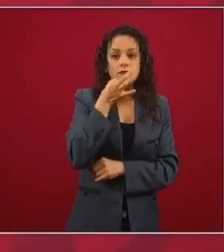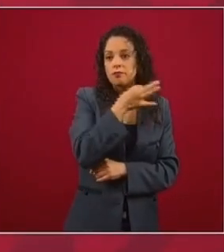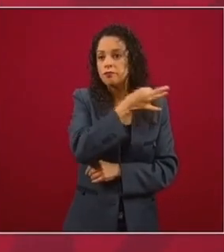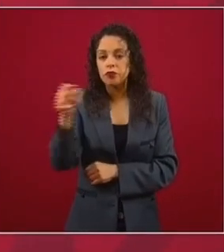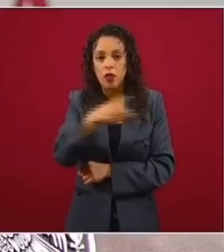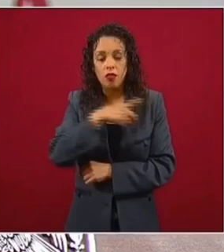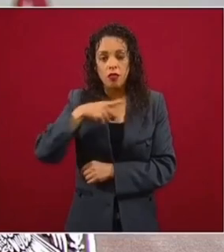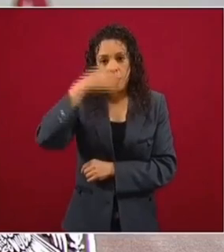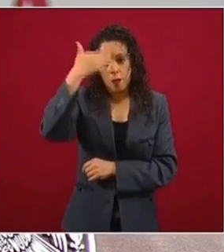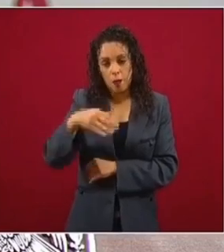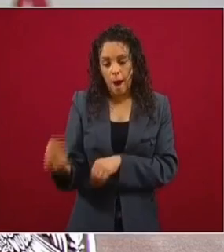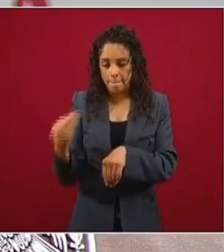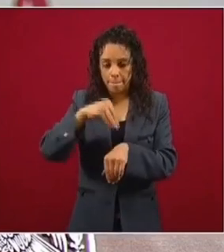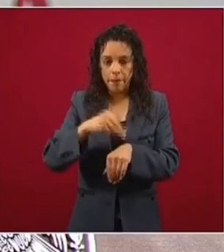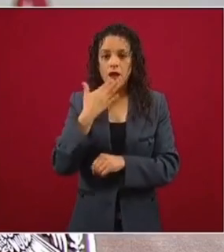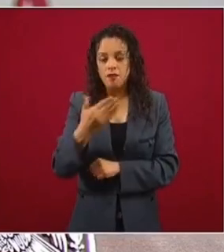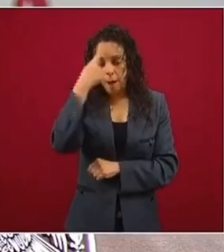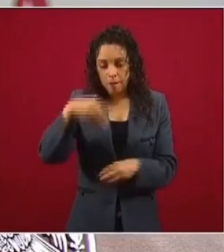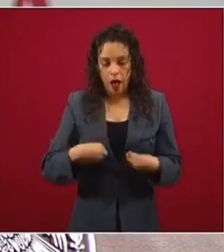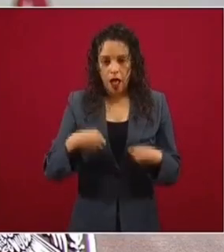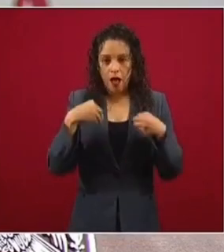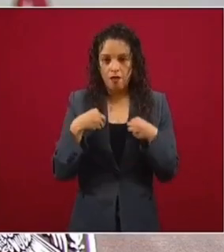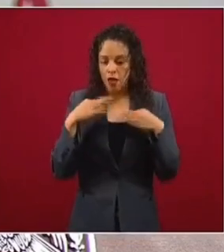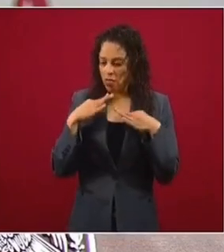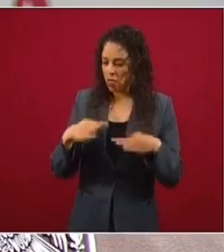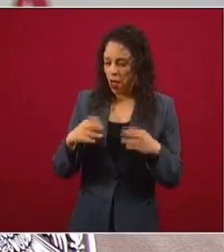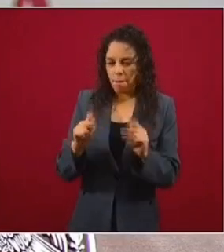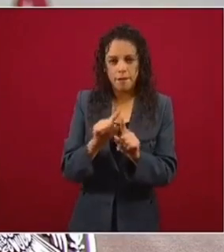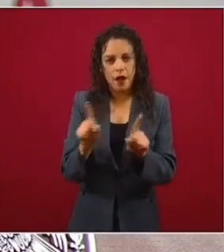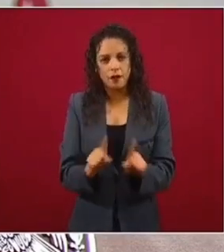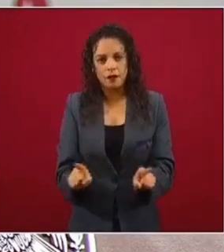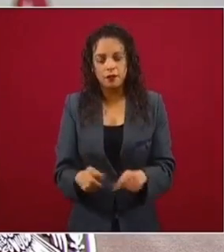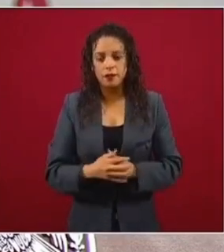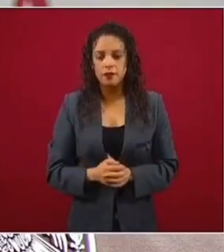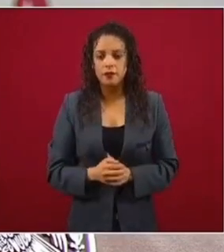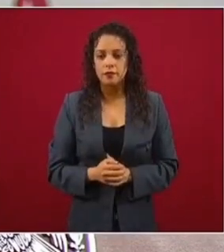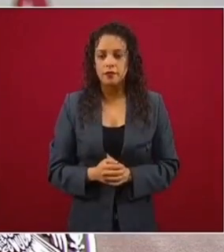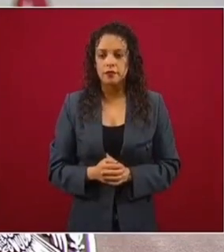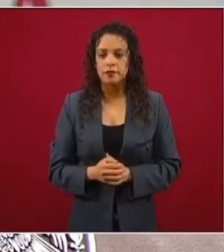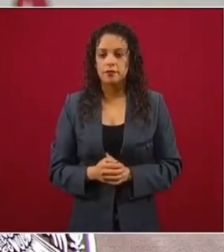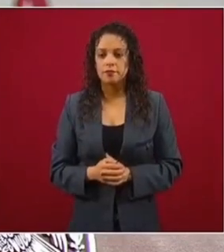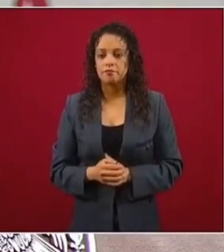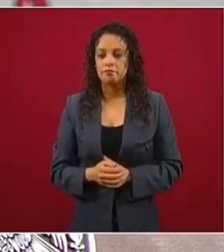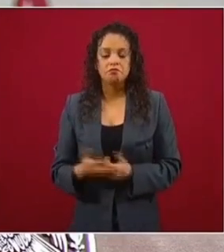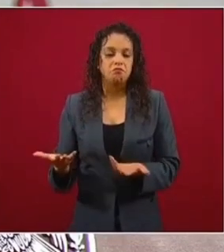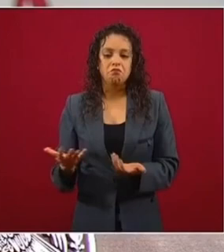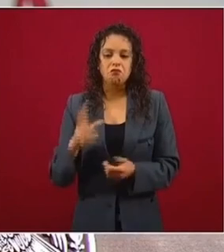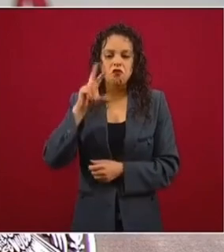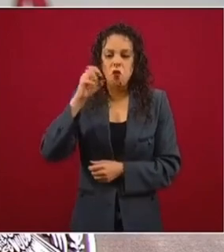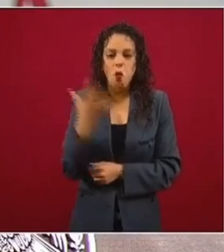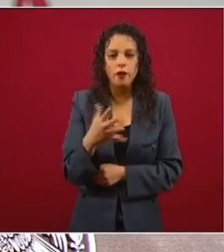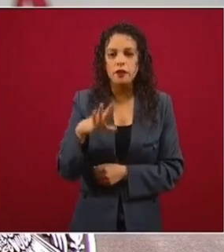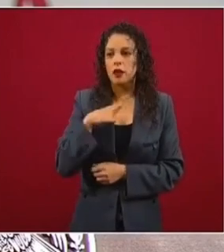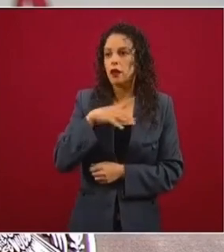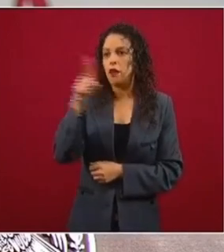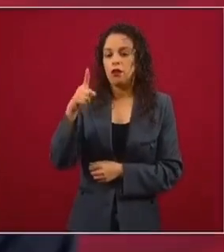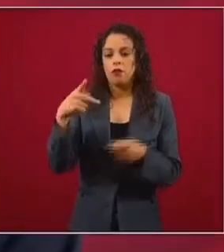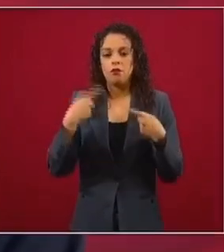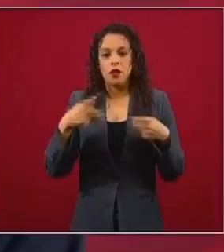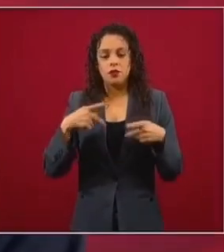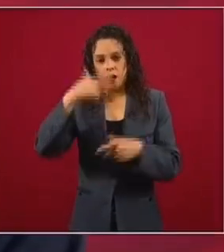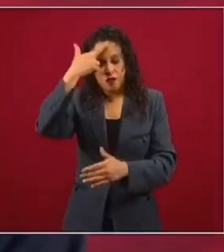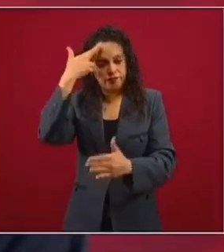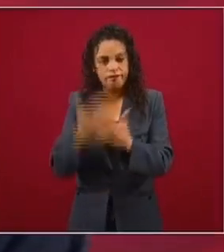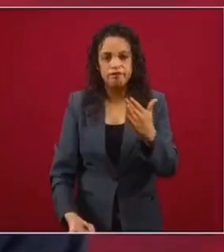a vivir en paz. Incluso a los que se dedican a actividades ilícitas, nunca vamos a dejar